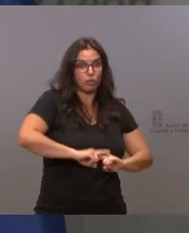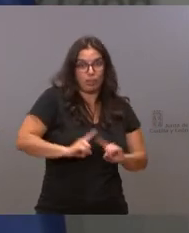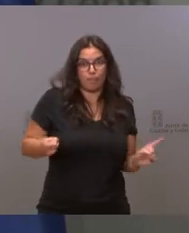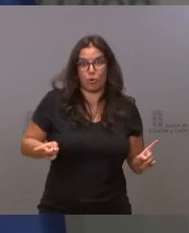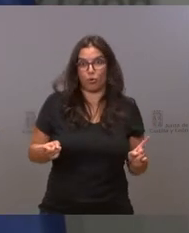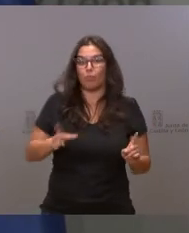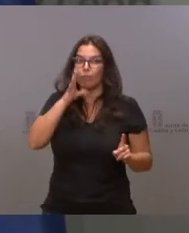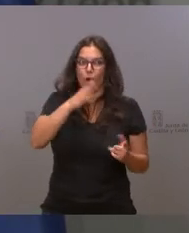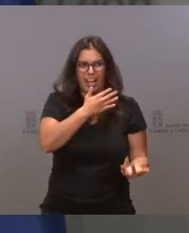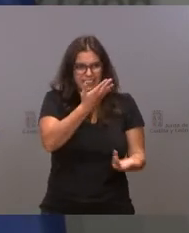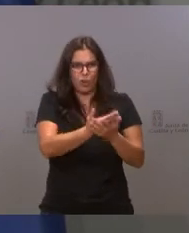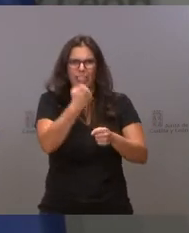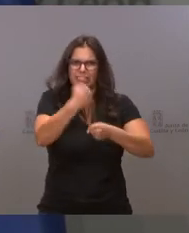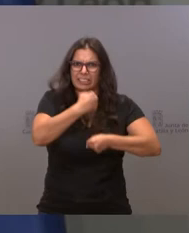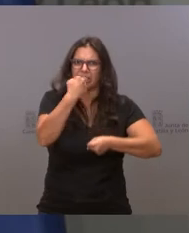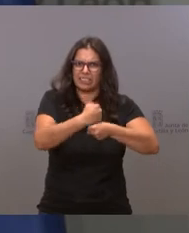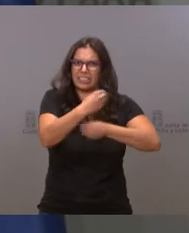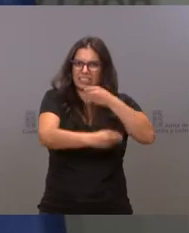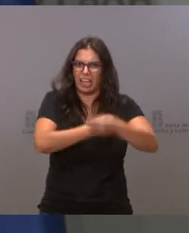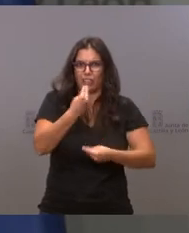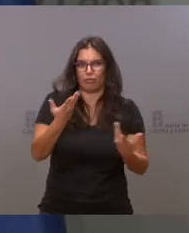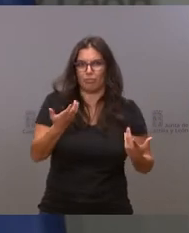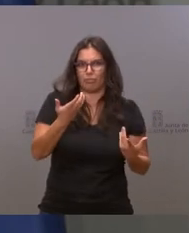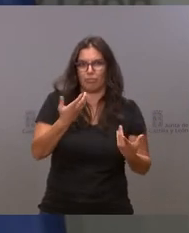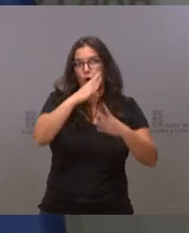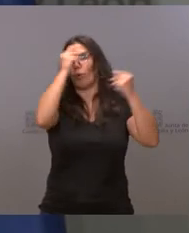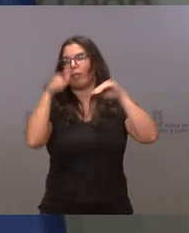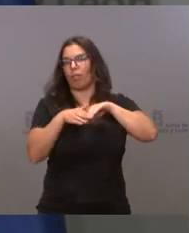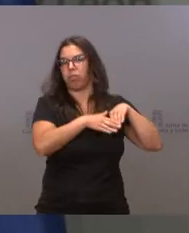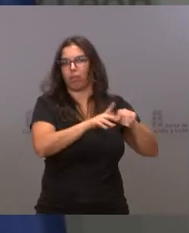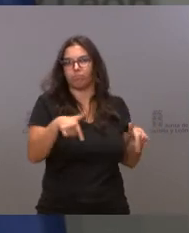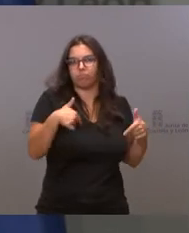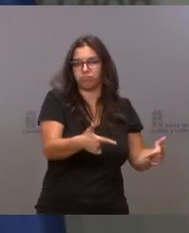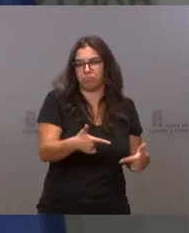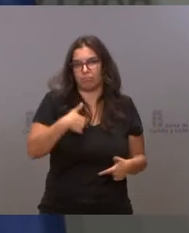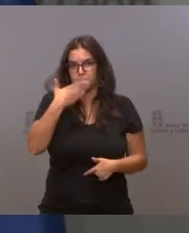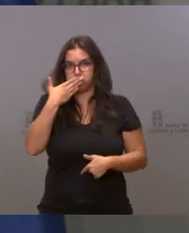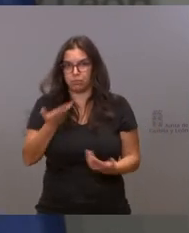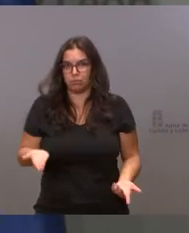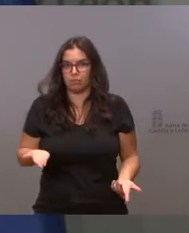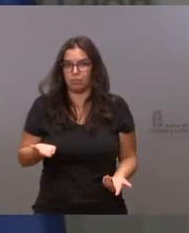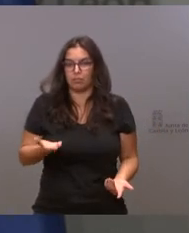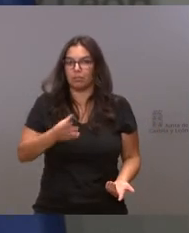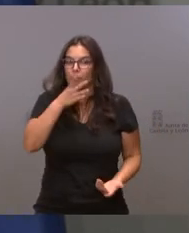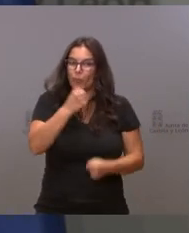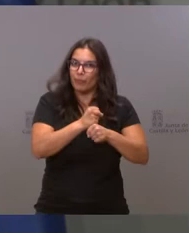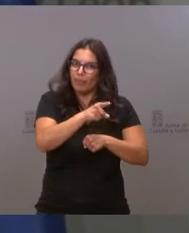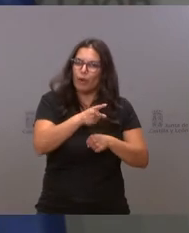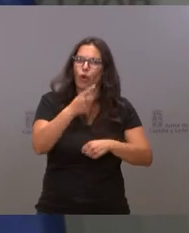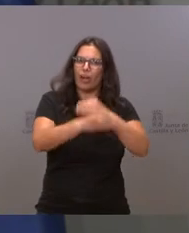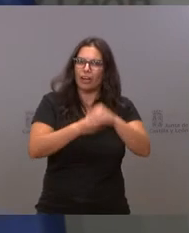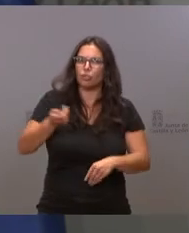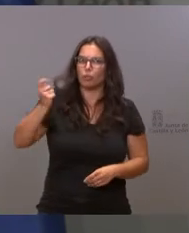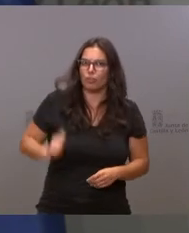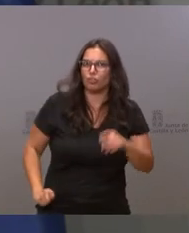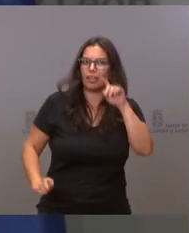no hemos hecho todo el trabajo que hemos hecho. Sería un poco absurdo decir que ese trabajo que han hecho, insisto, profesionales